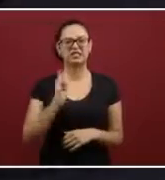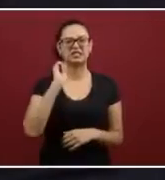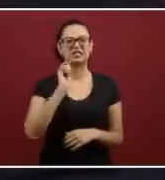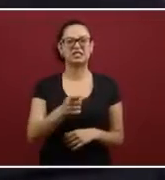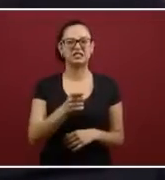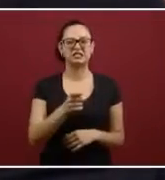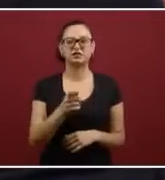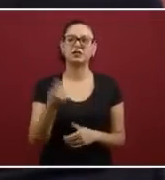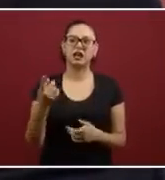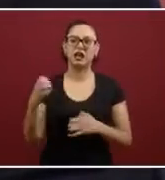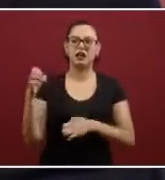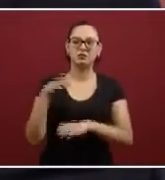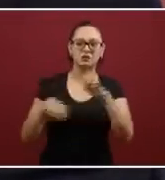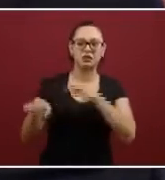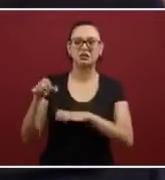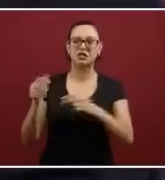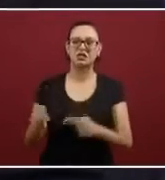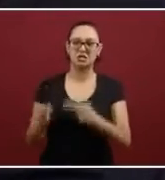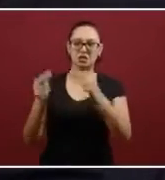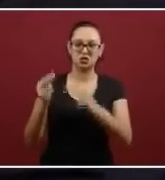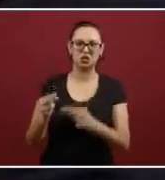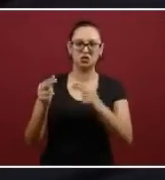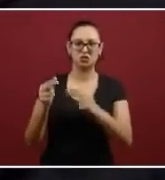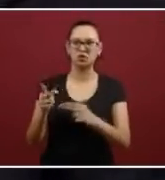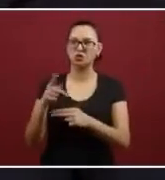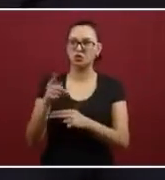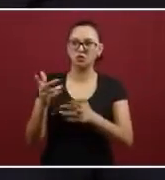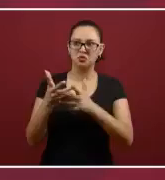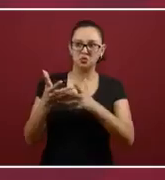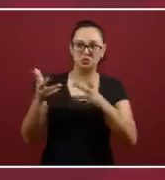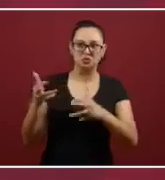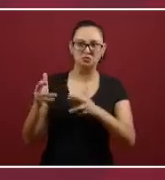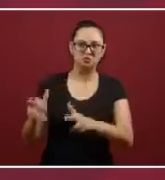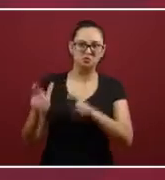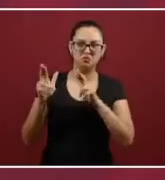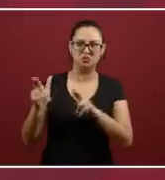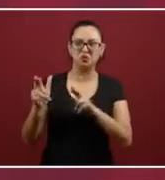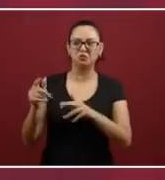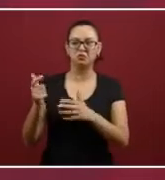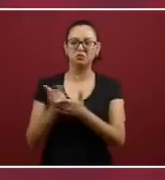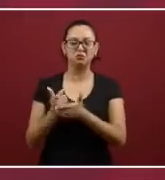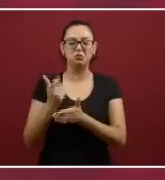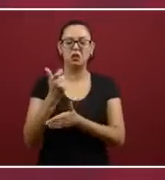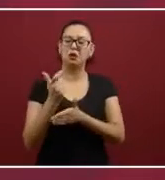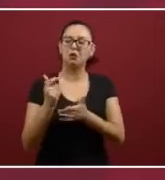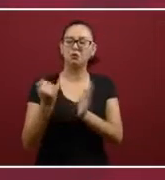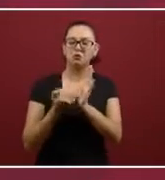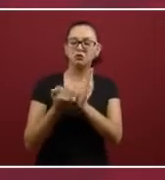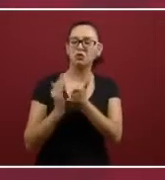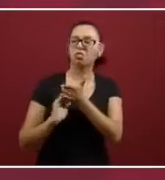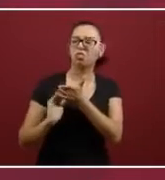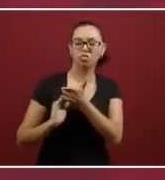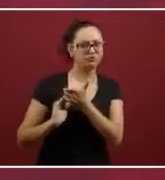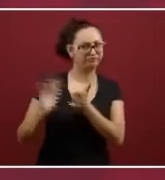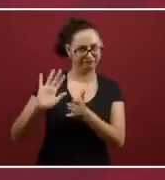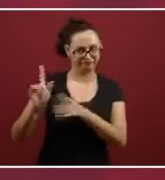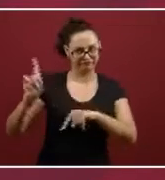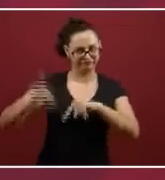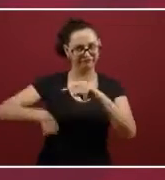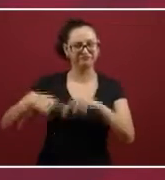condonaciones de impuestos a grandes contribuyentes. Esto